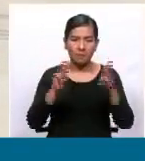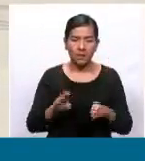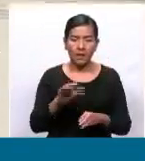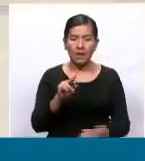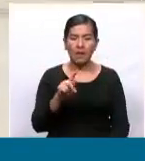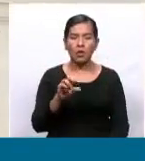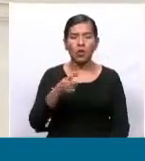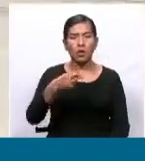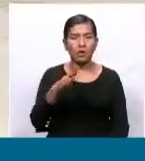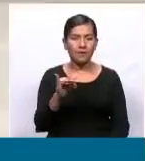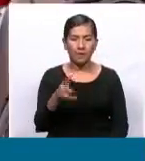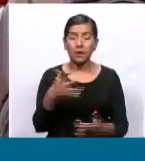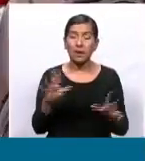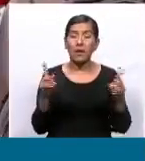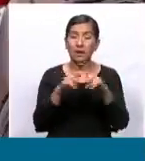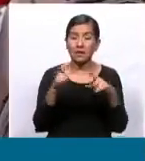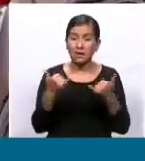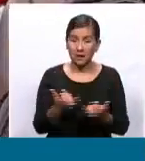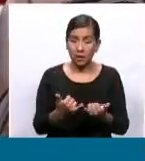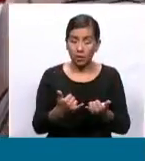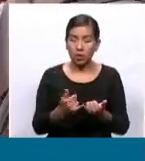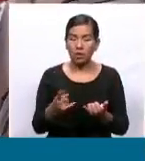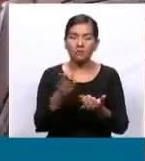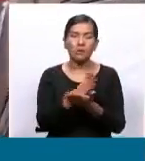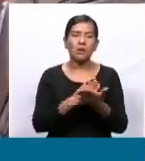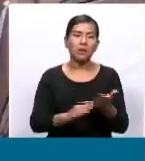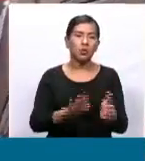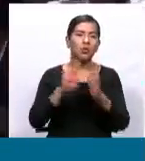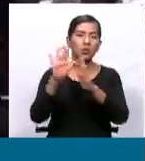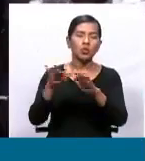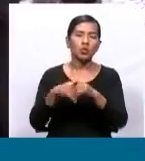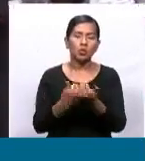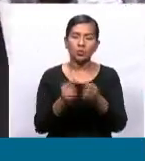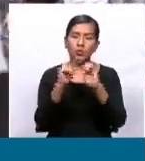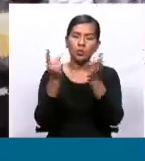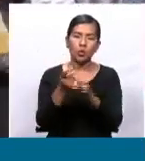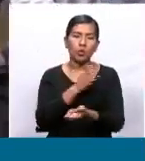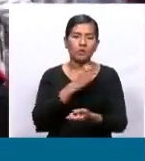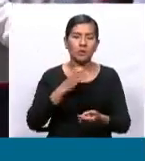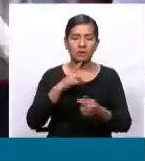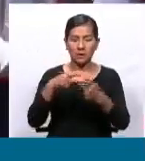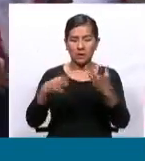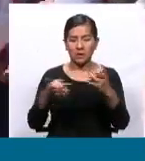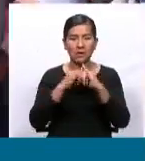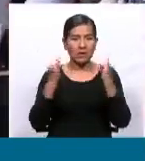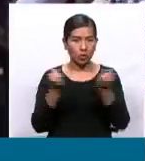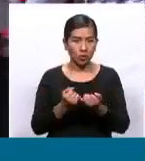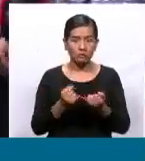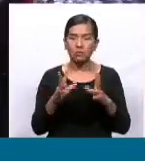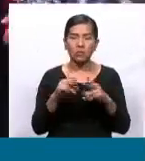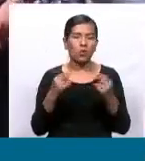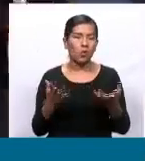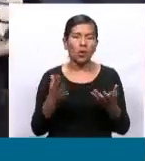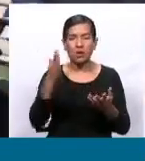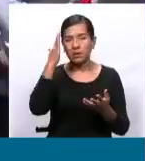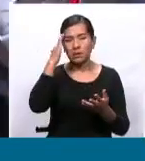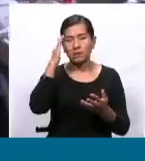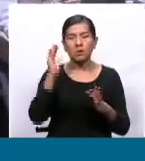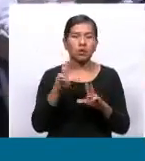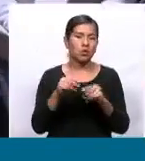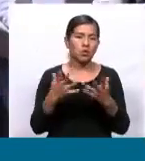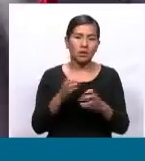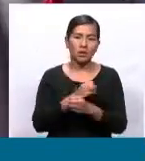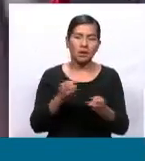algo que hasta ahora por el lado de la Comisión Interinstitucional no supieron cómo